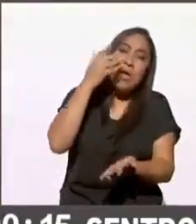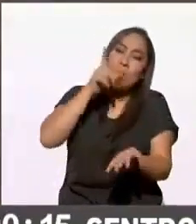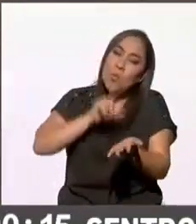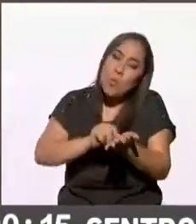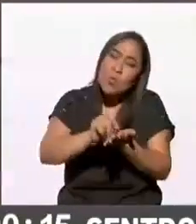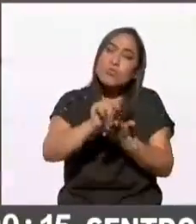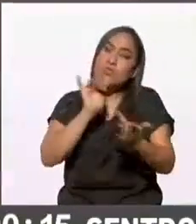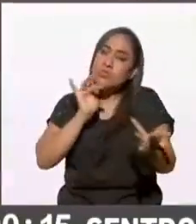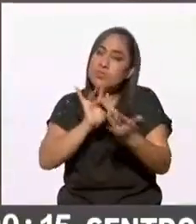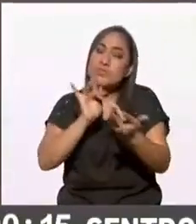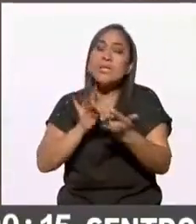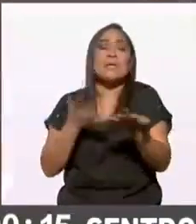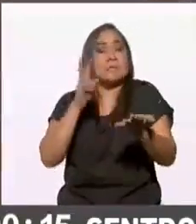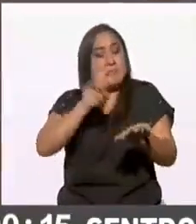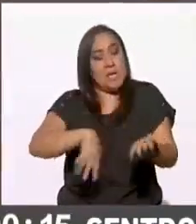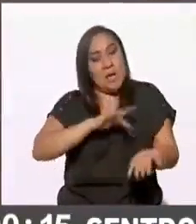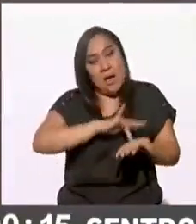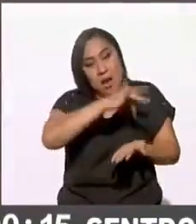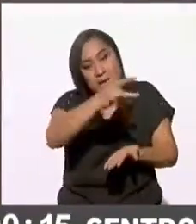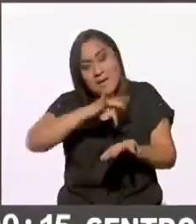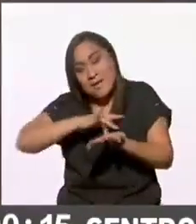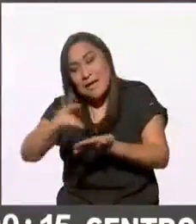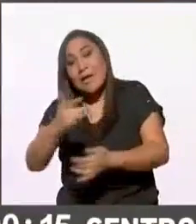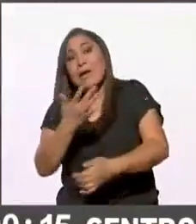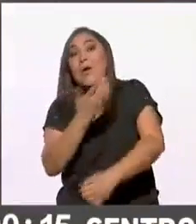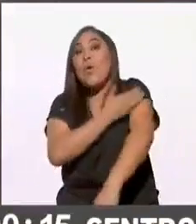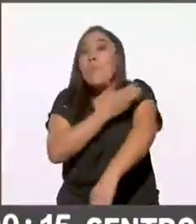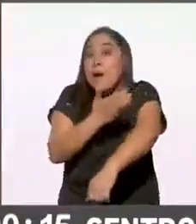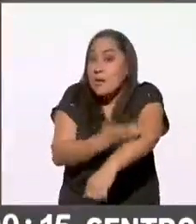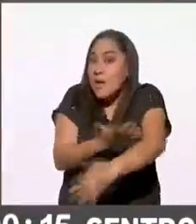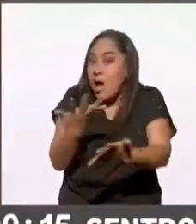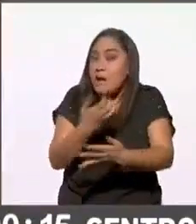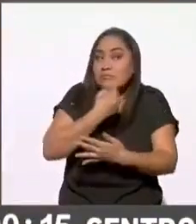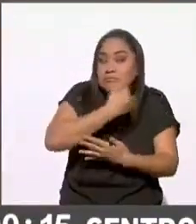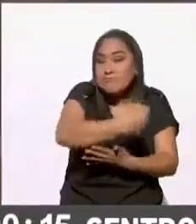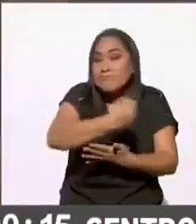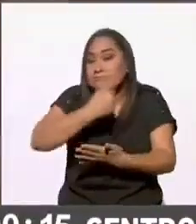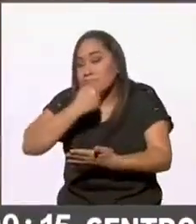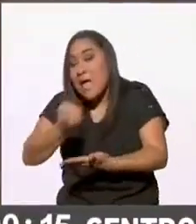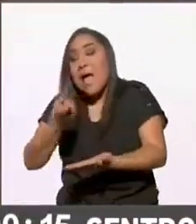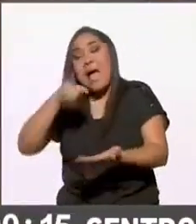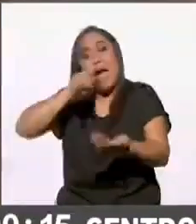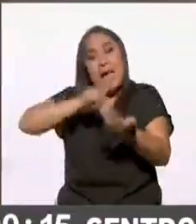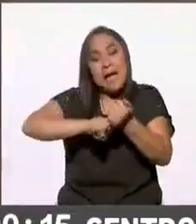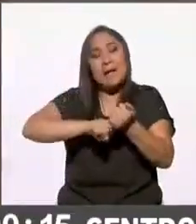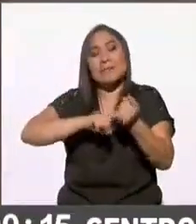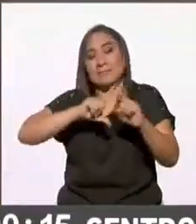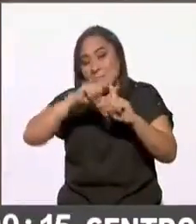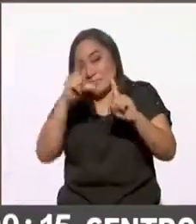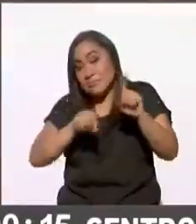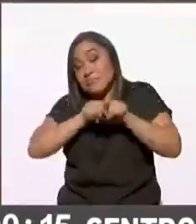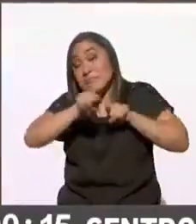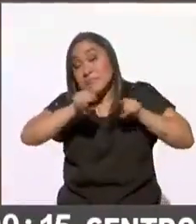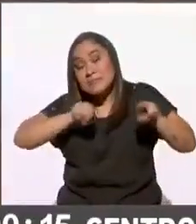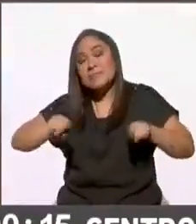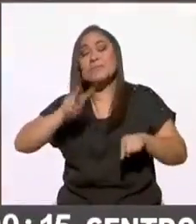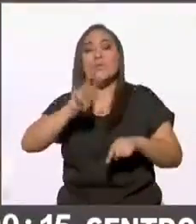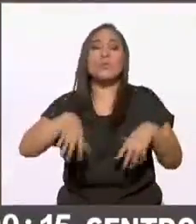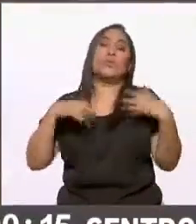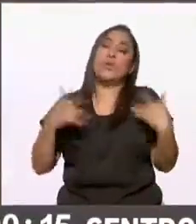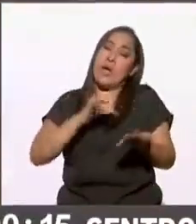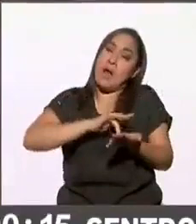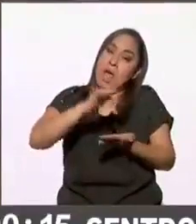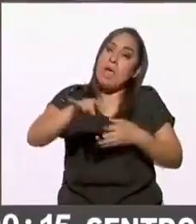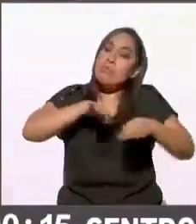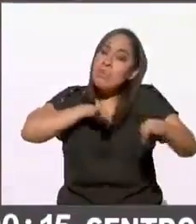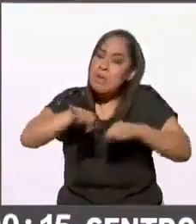pues también muy agradecida con todos mis compañeros reporteros que estuvieron al interior del país gracias por ese enorme trabajo